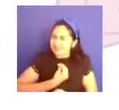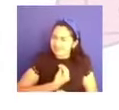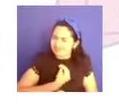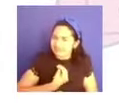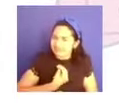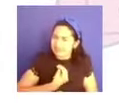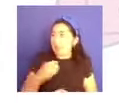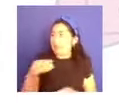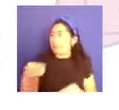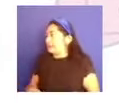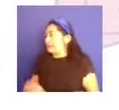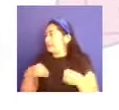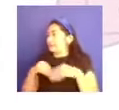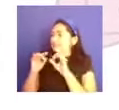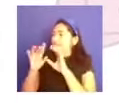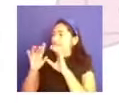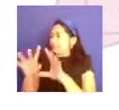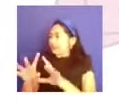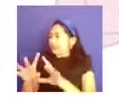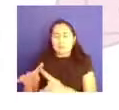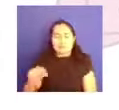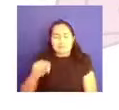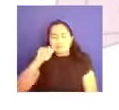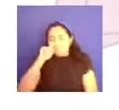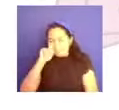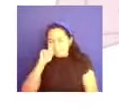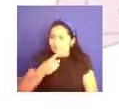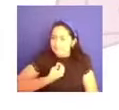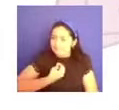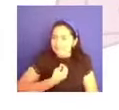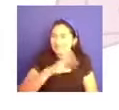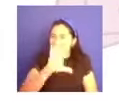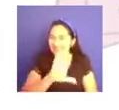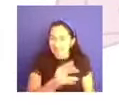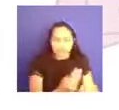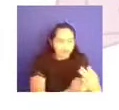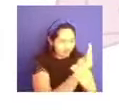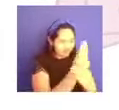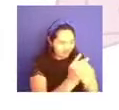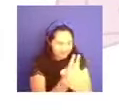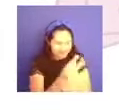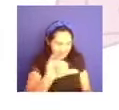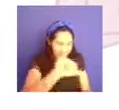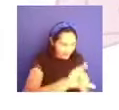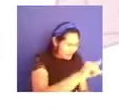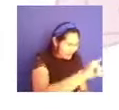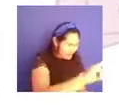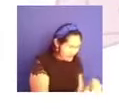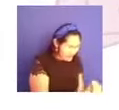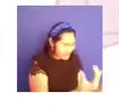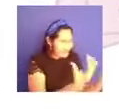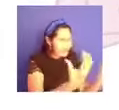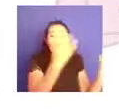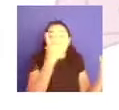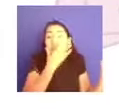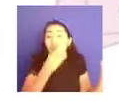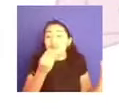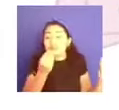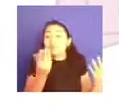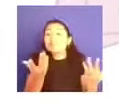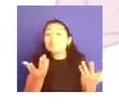a este jardín de vida de cada uno de nosotros, de nosotras, pues es la posibilidad de hacer frente a las